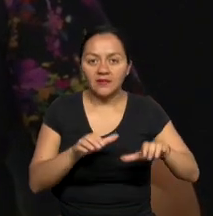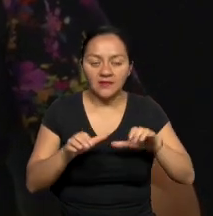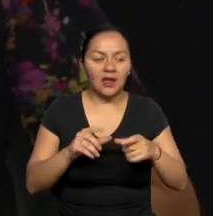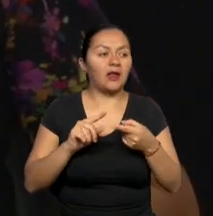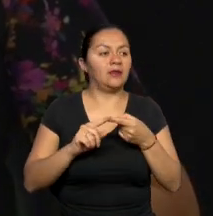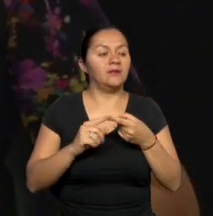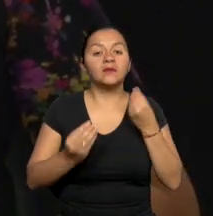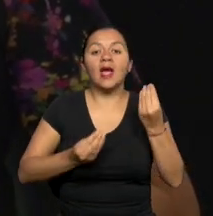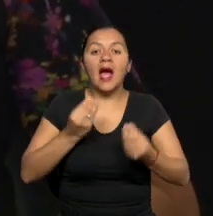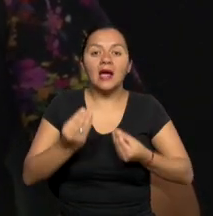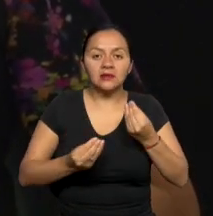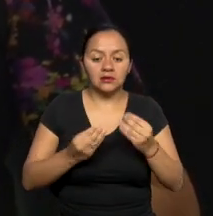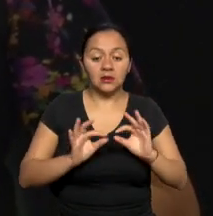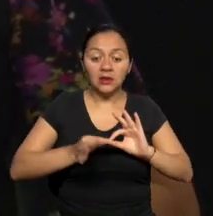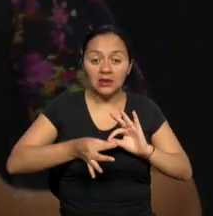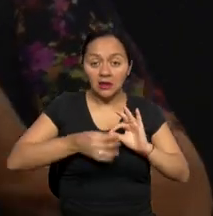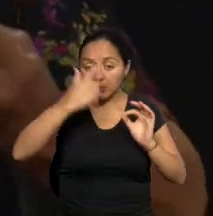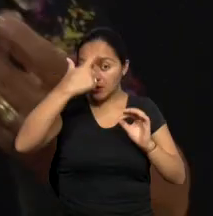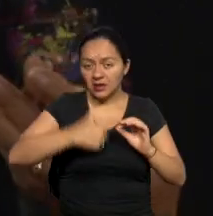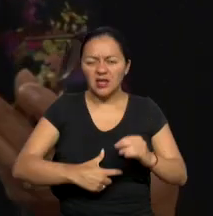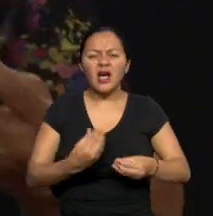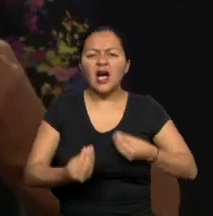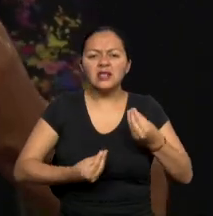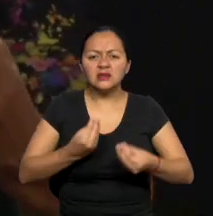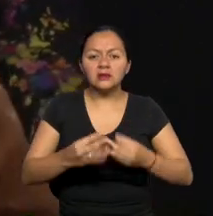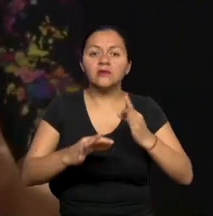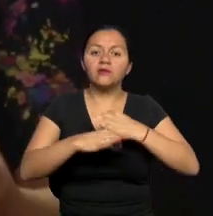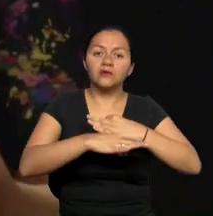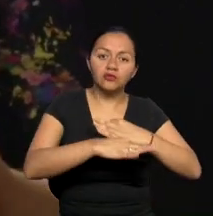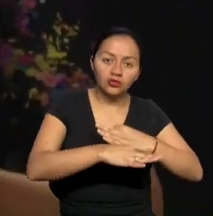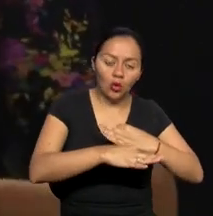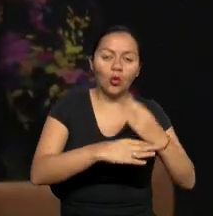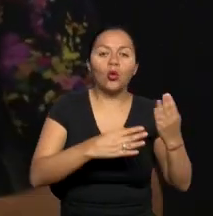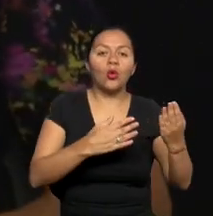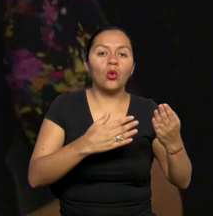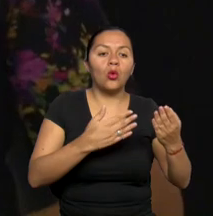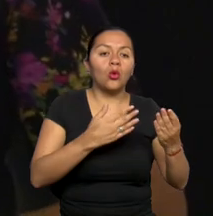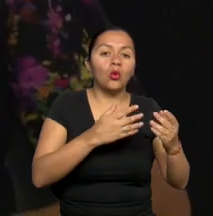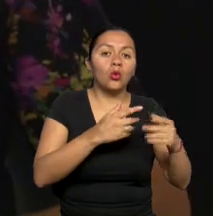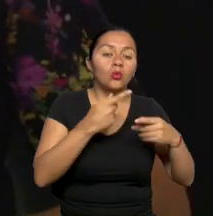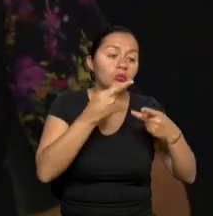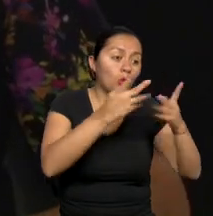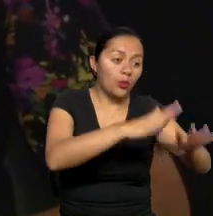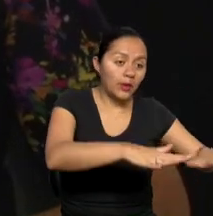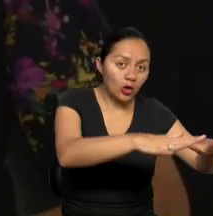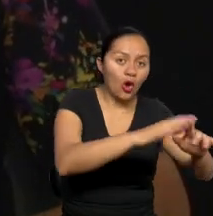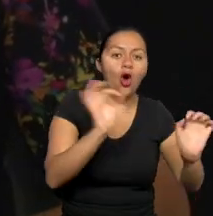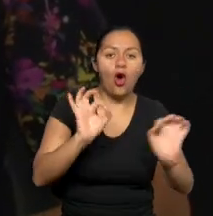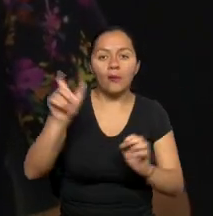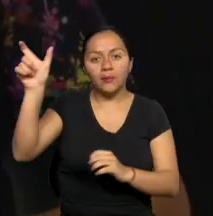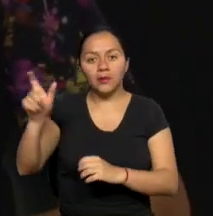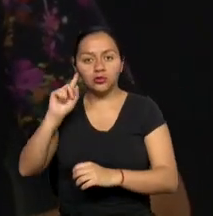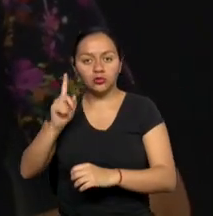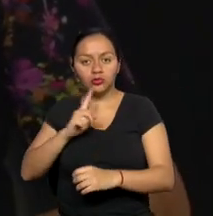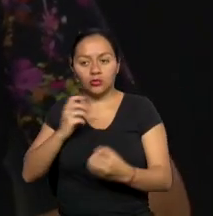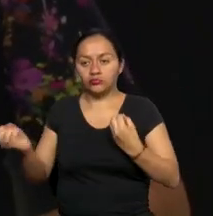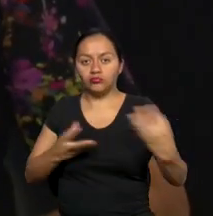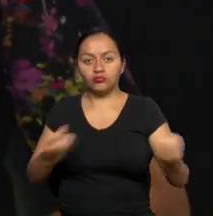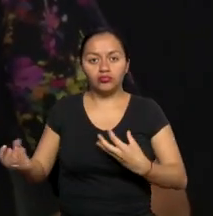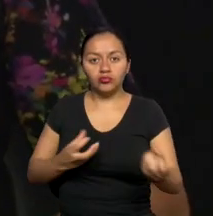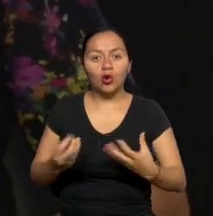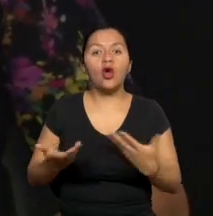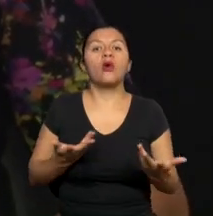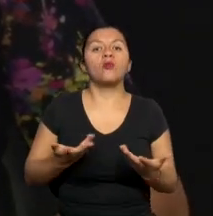el intérprete de lengua de señas tiene con su público o con su interpretado. Desde esa perspectiva, lo que nosotros hemos